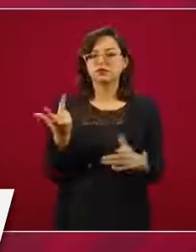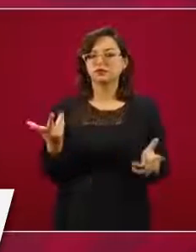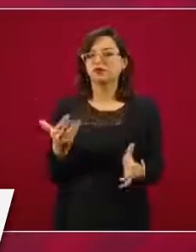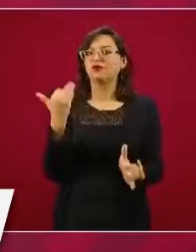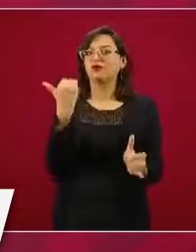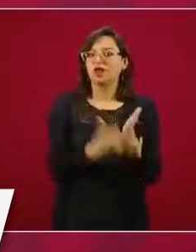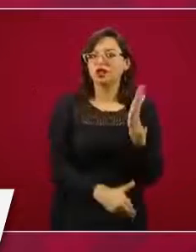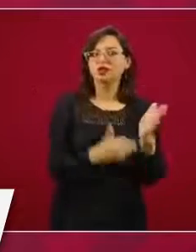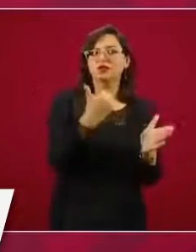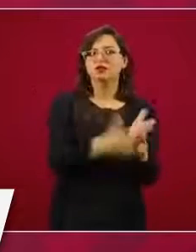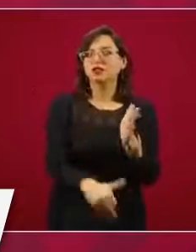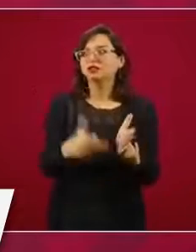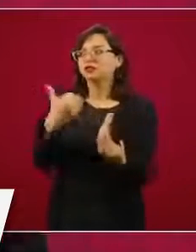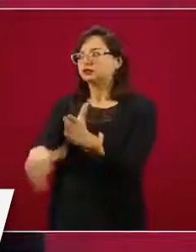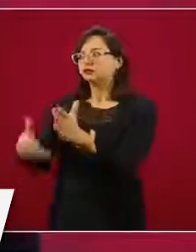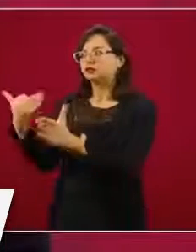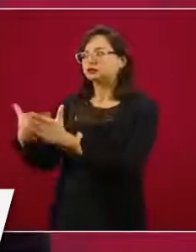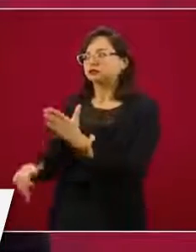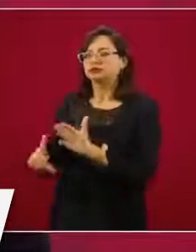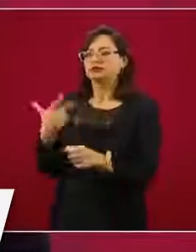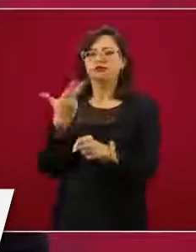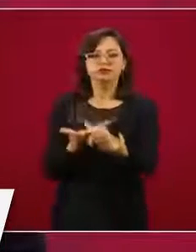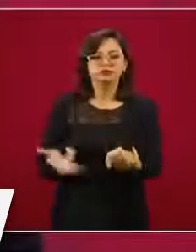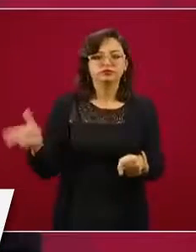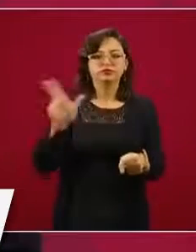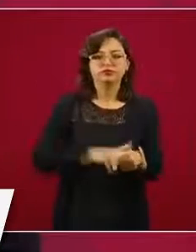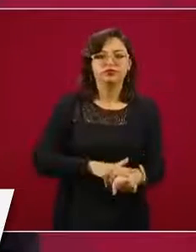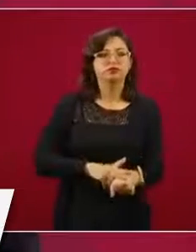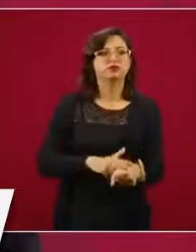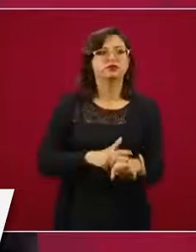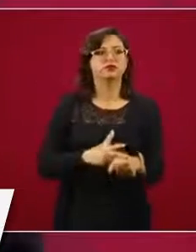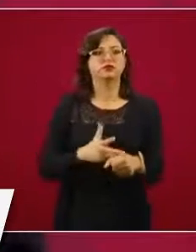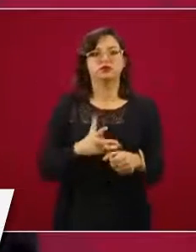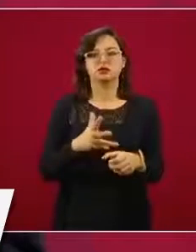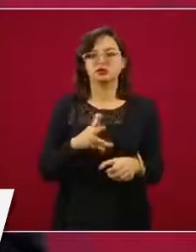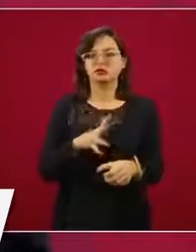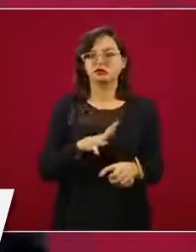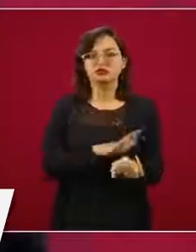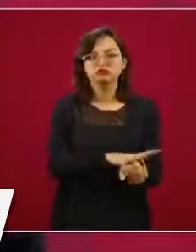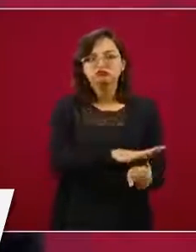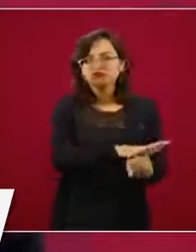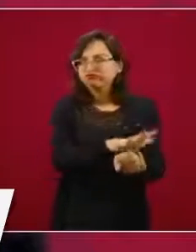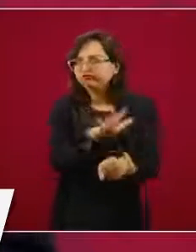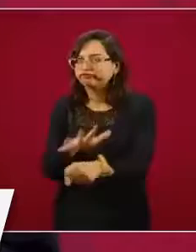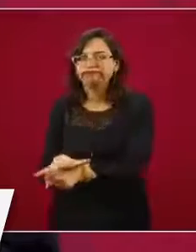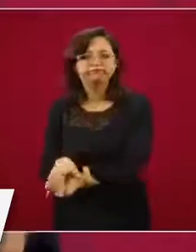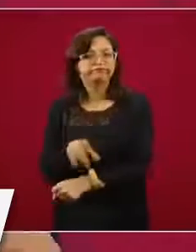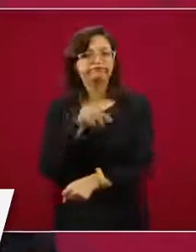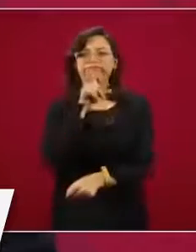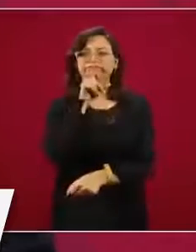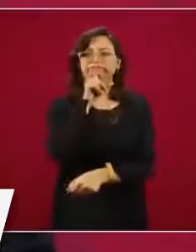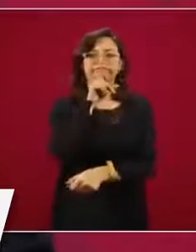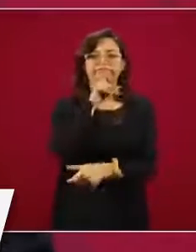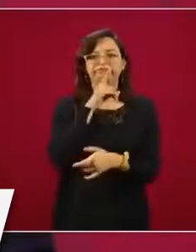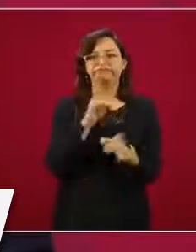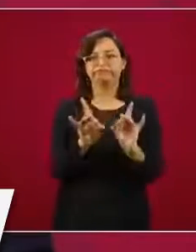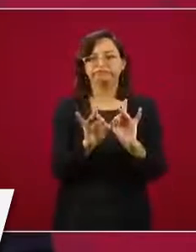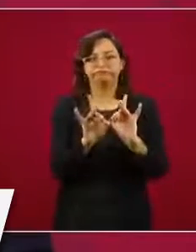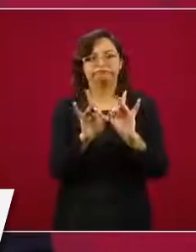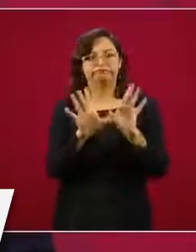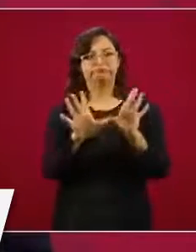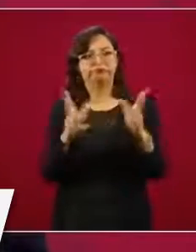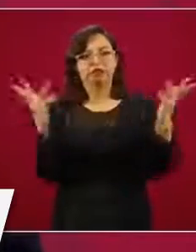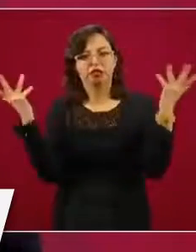infraestructura hospitalaria básica necesaria para enfrentar esta